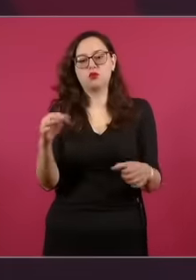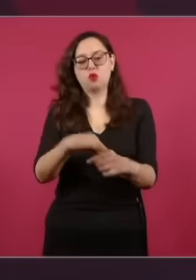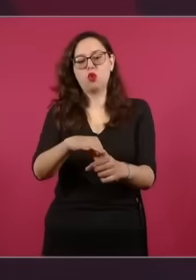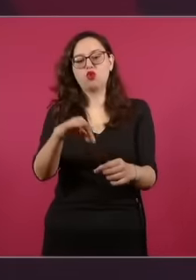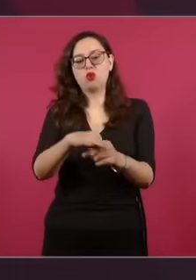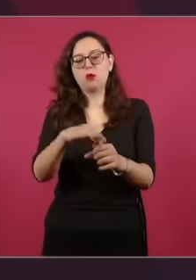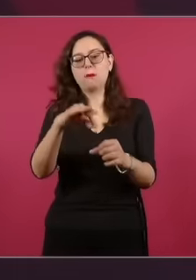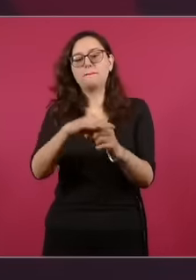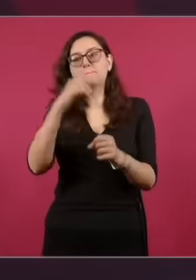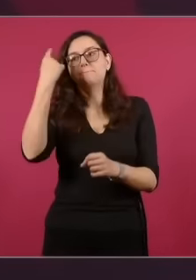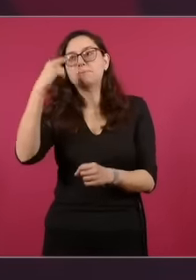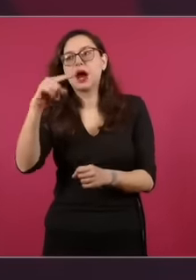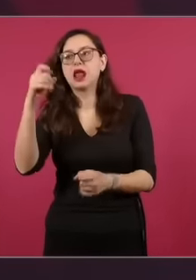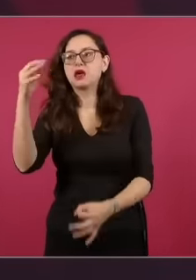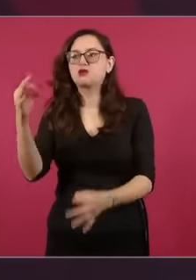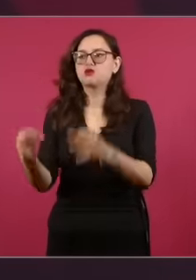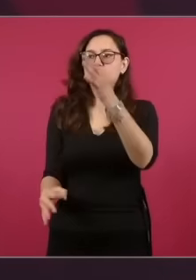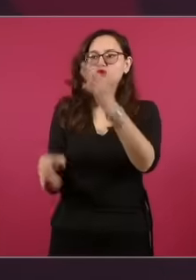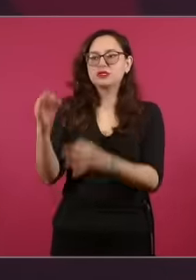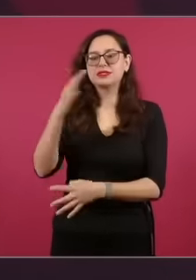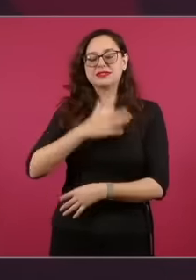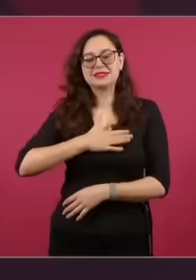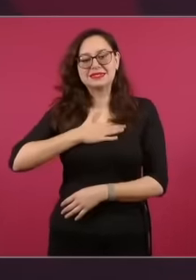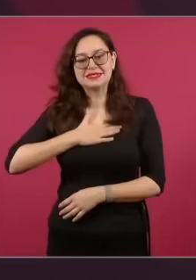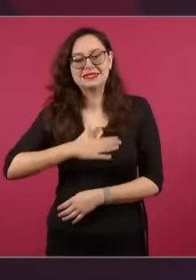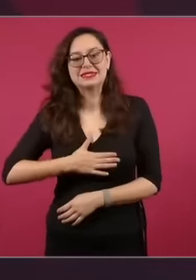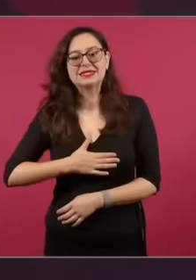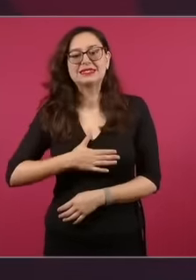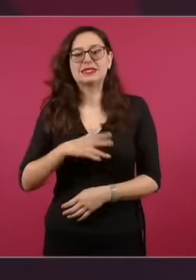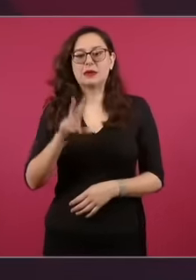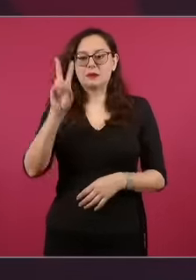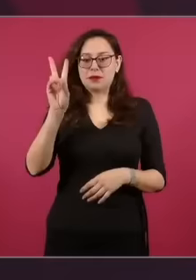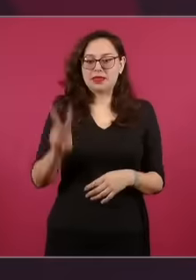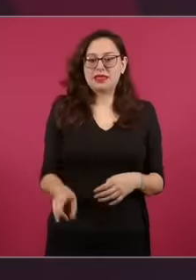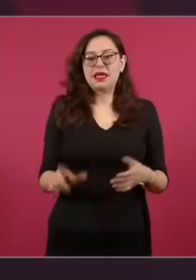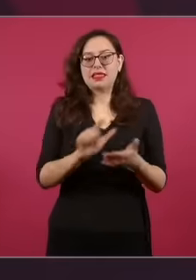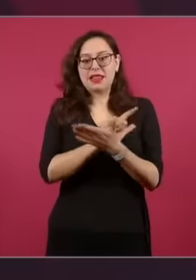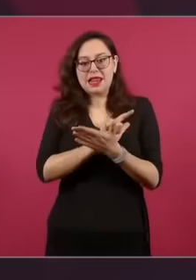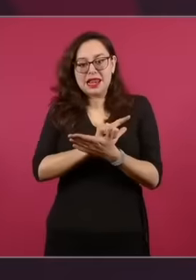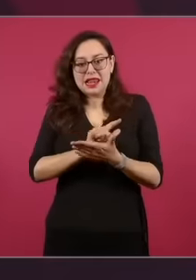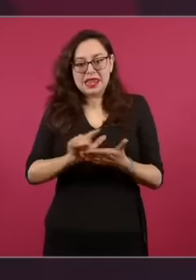el Poder Judicial, que desde hace tiempo